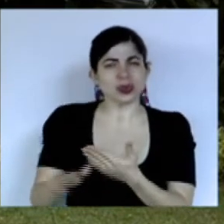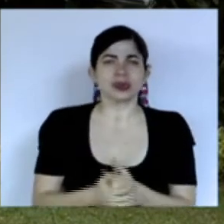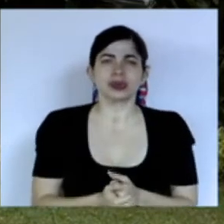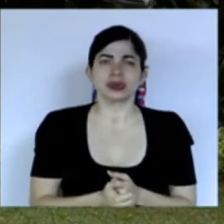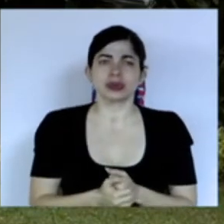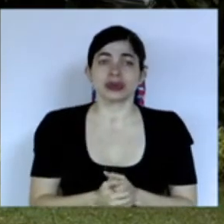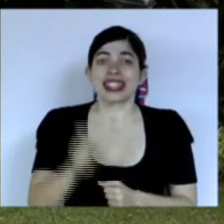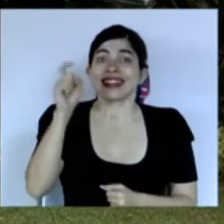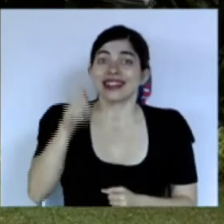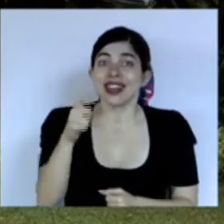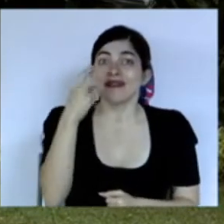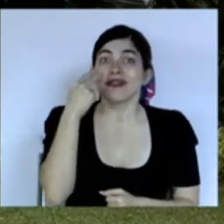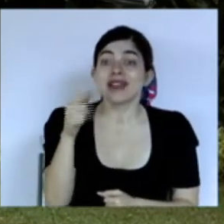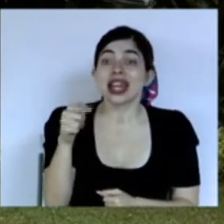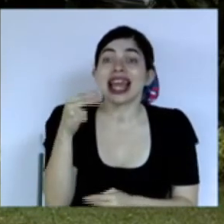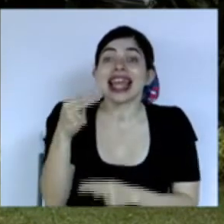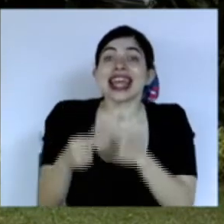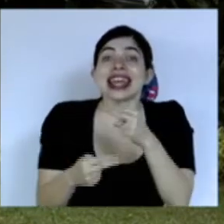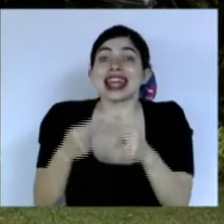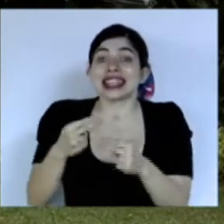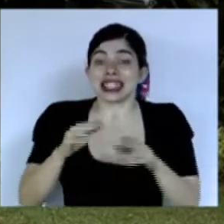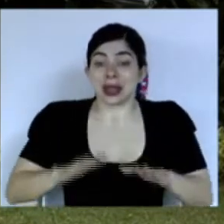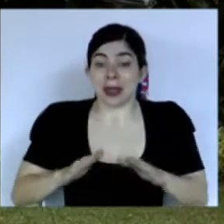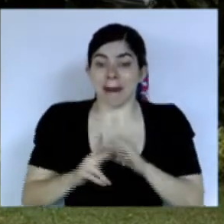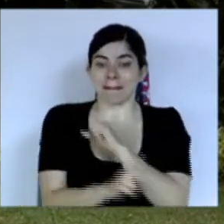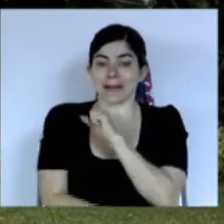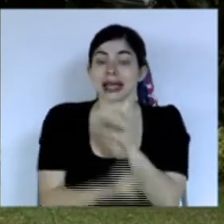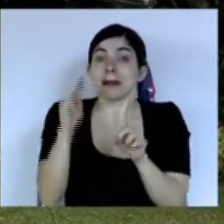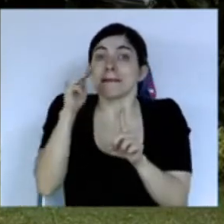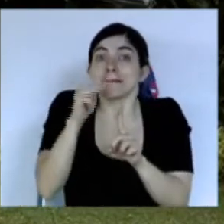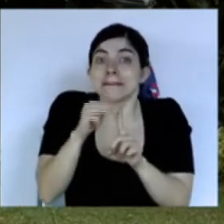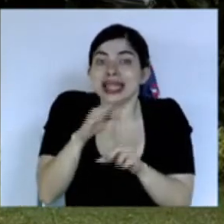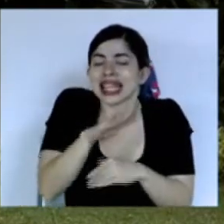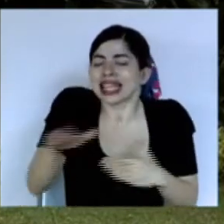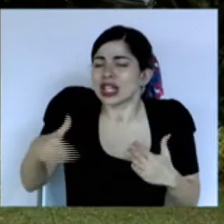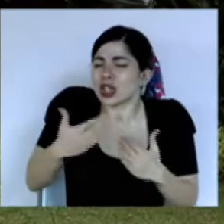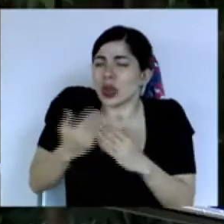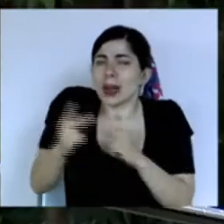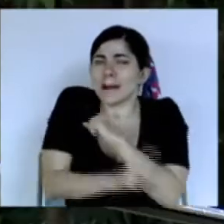que se tiene que ver como el legado de un país como una meta de un país